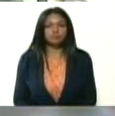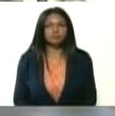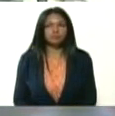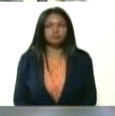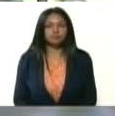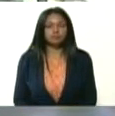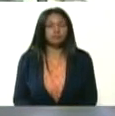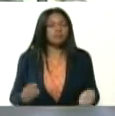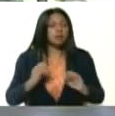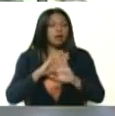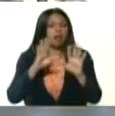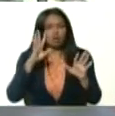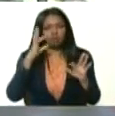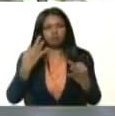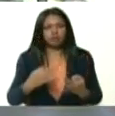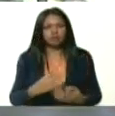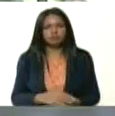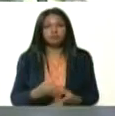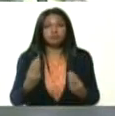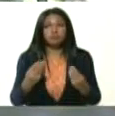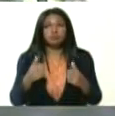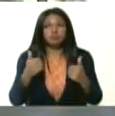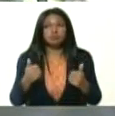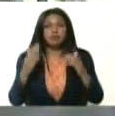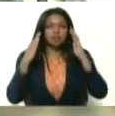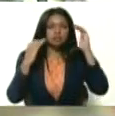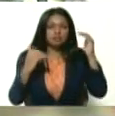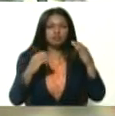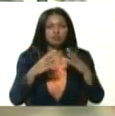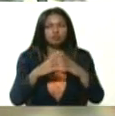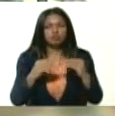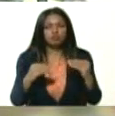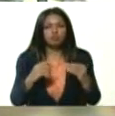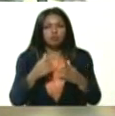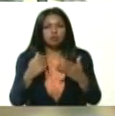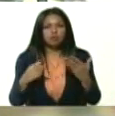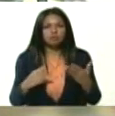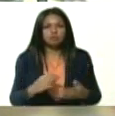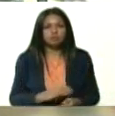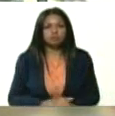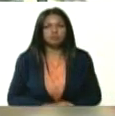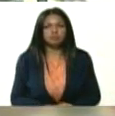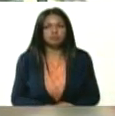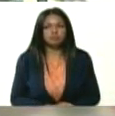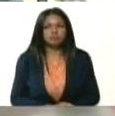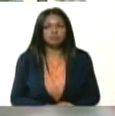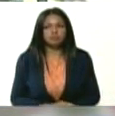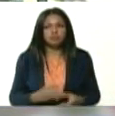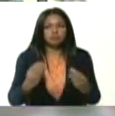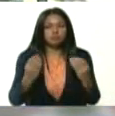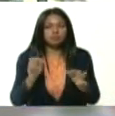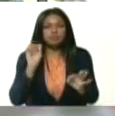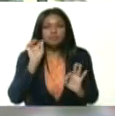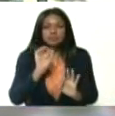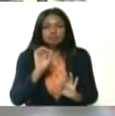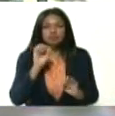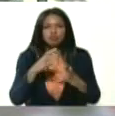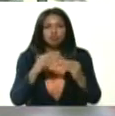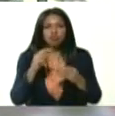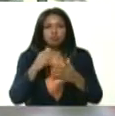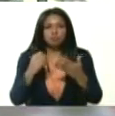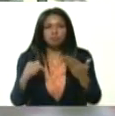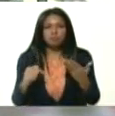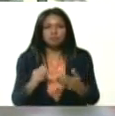Correcto. Muy bien. Atendiendo con mucha precisión todos estos conceptos.